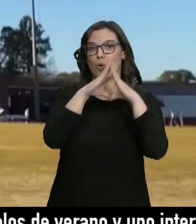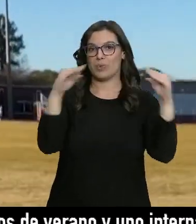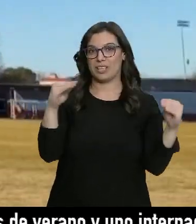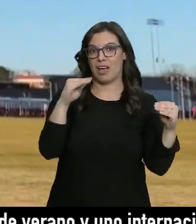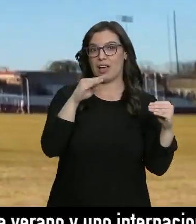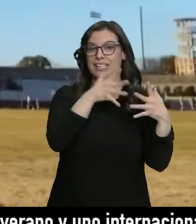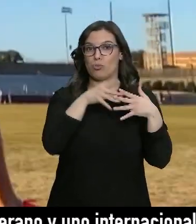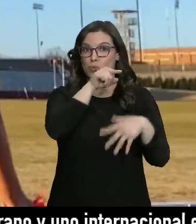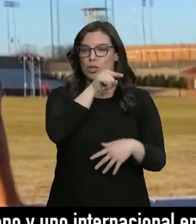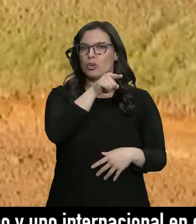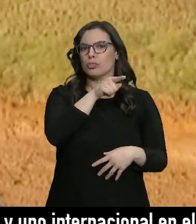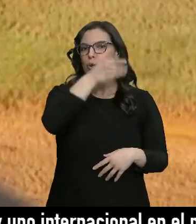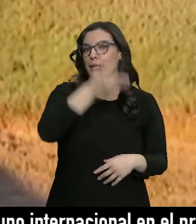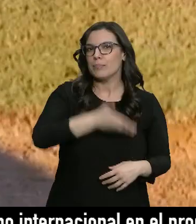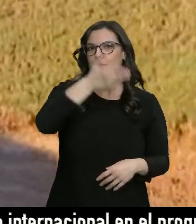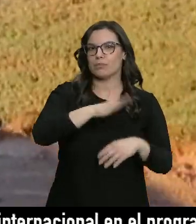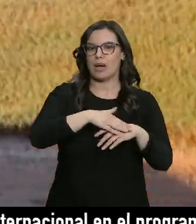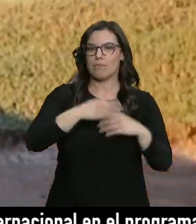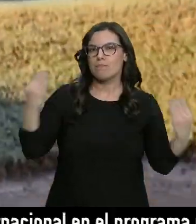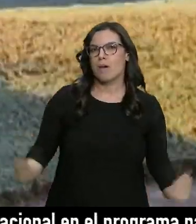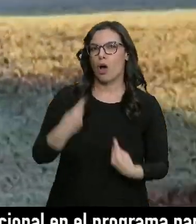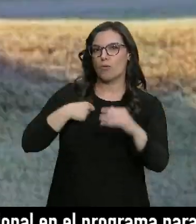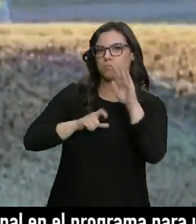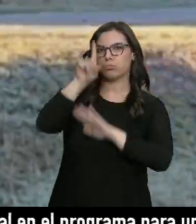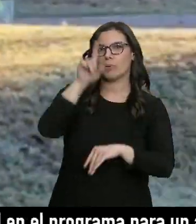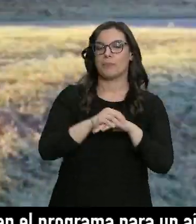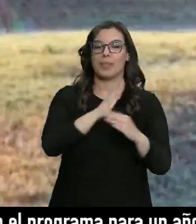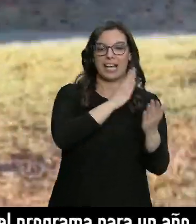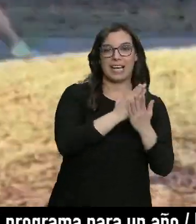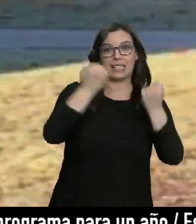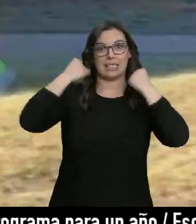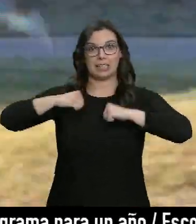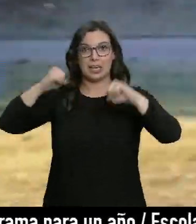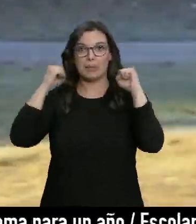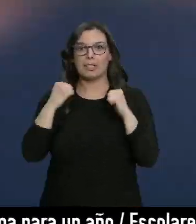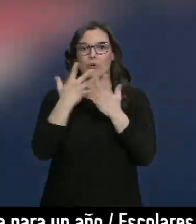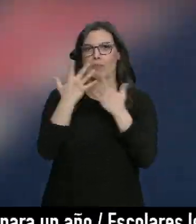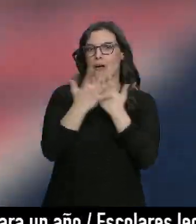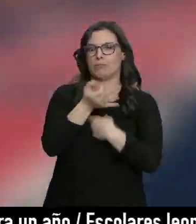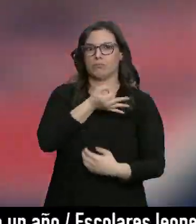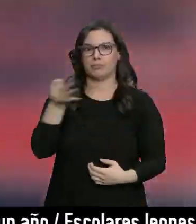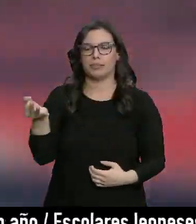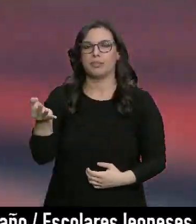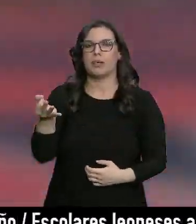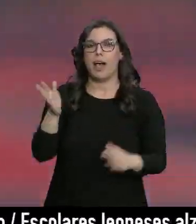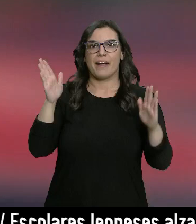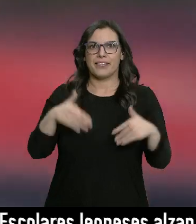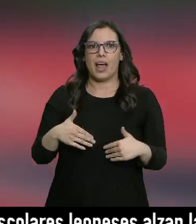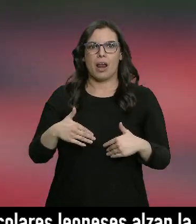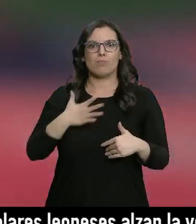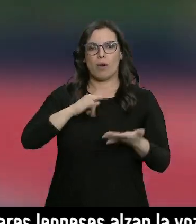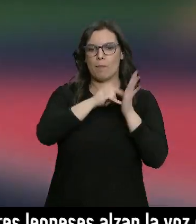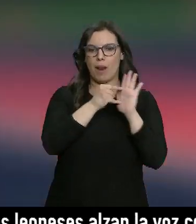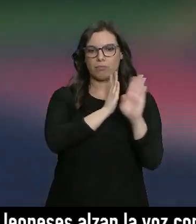ha sido un factor decisivo en sus mejoras. Nuestras clases y los entrenamientos se combinan y bueno al final puedes